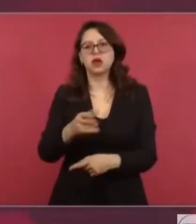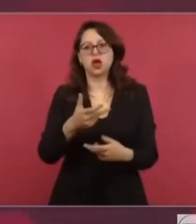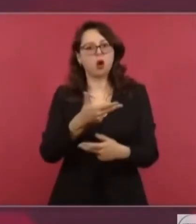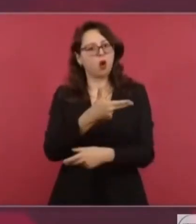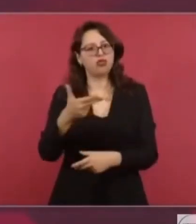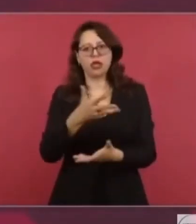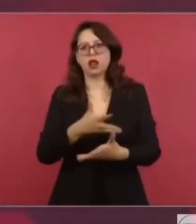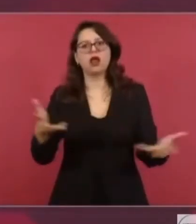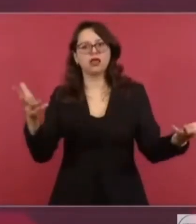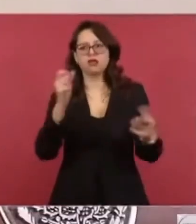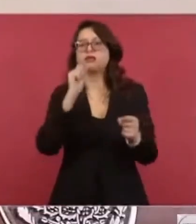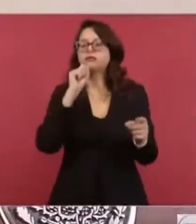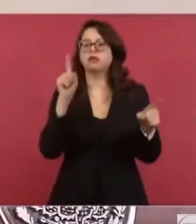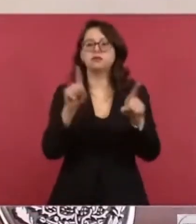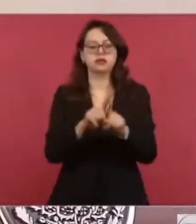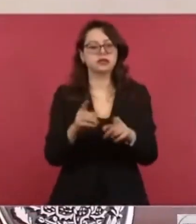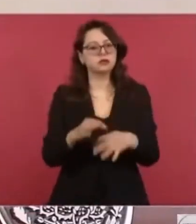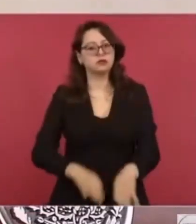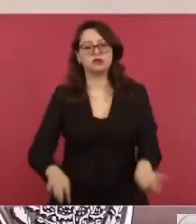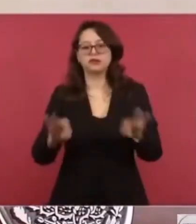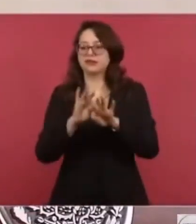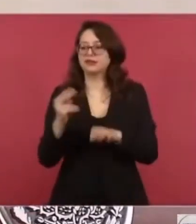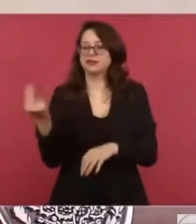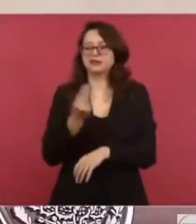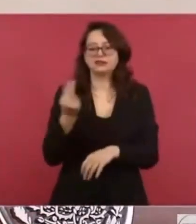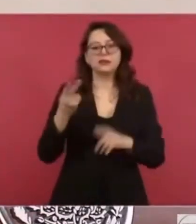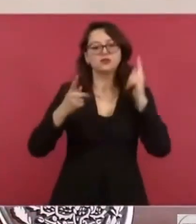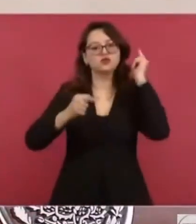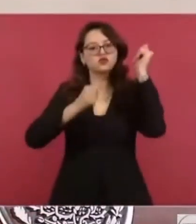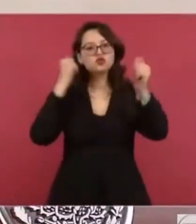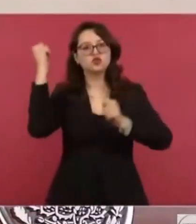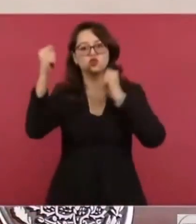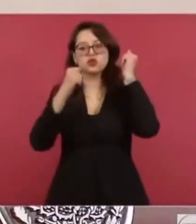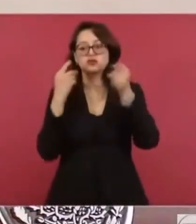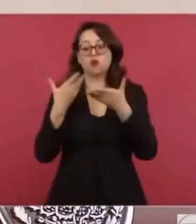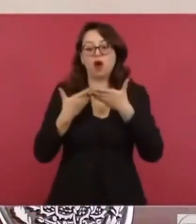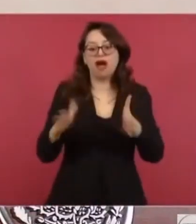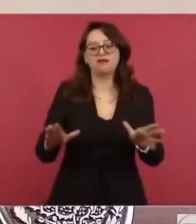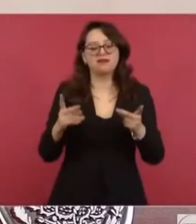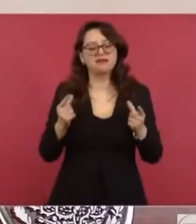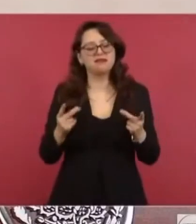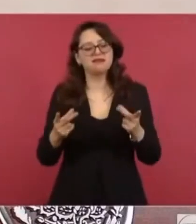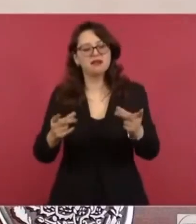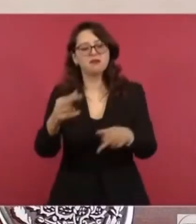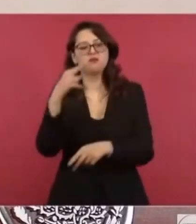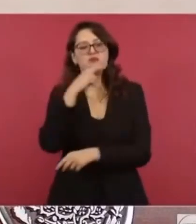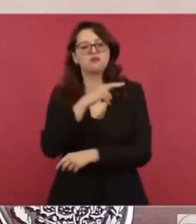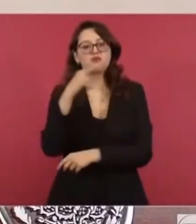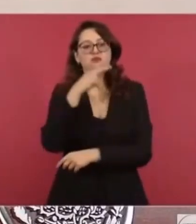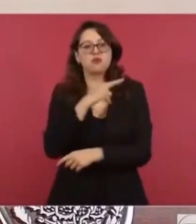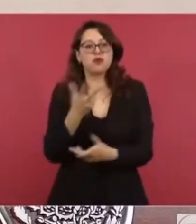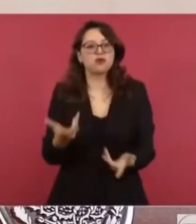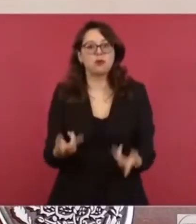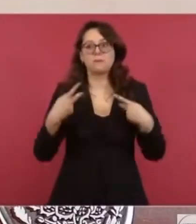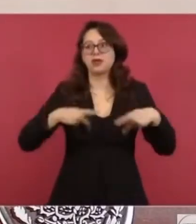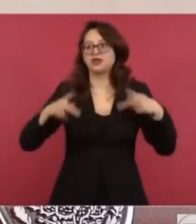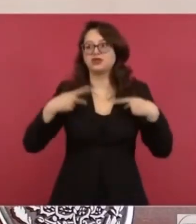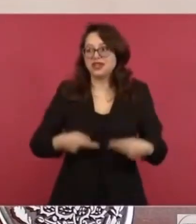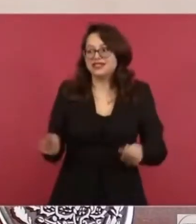reactivar el turismo, la actividad turística de la que viven